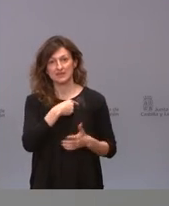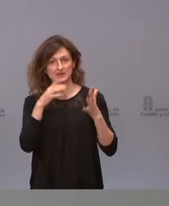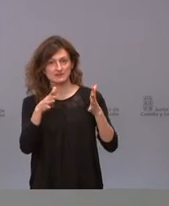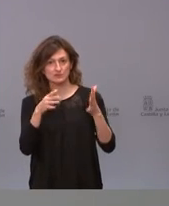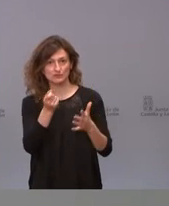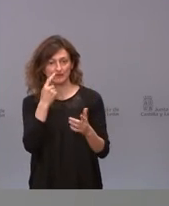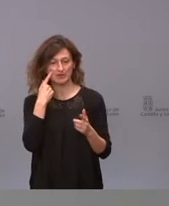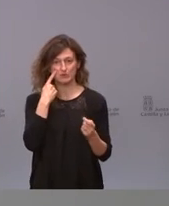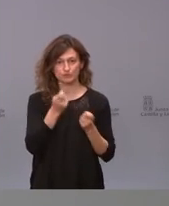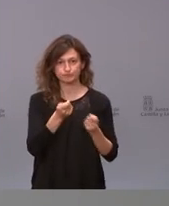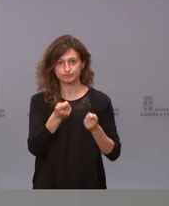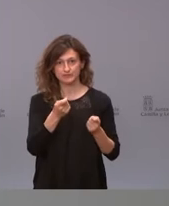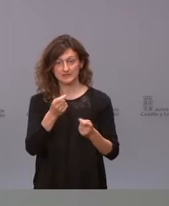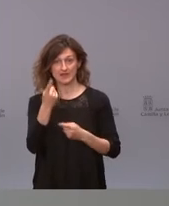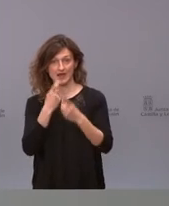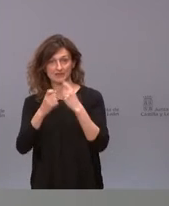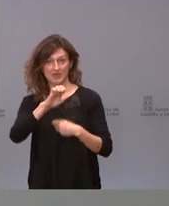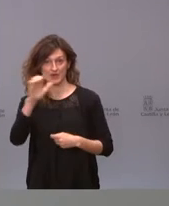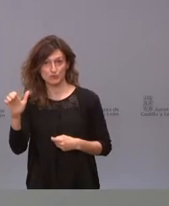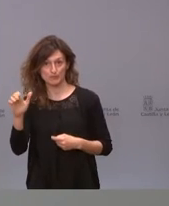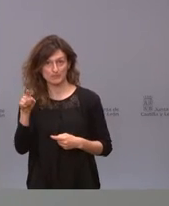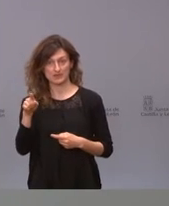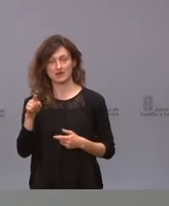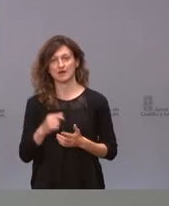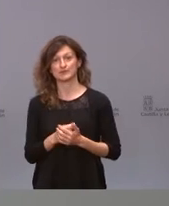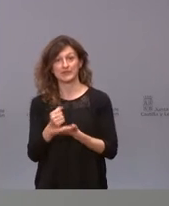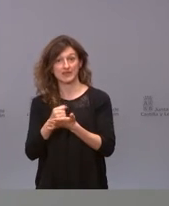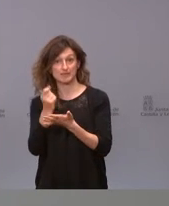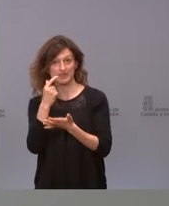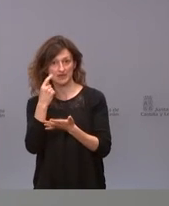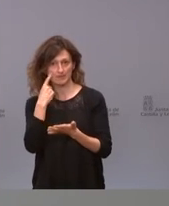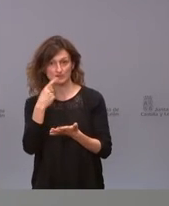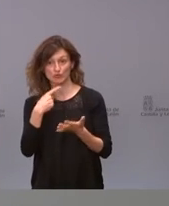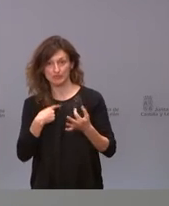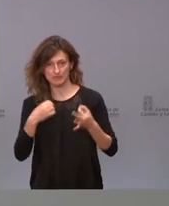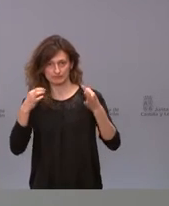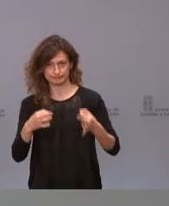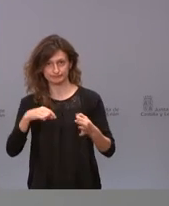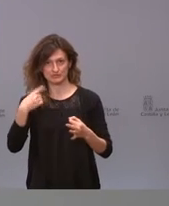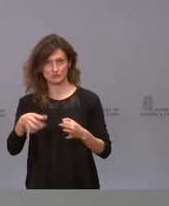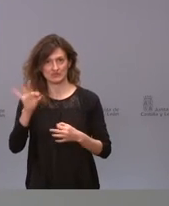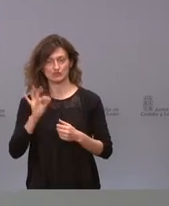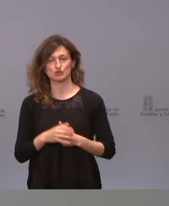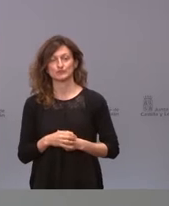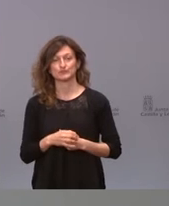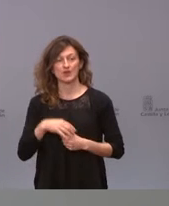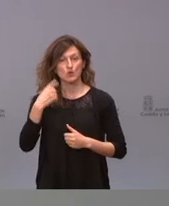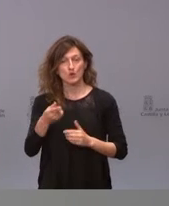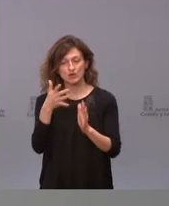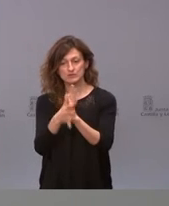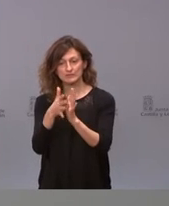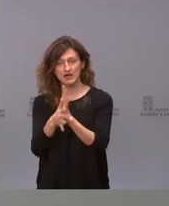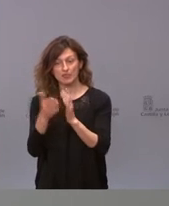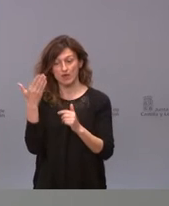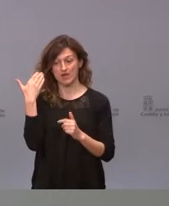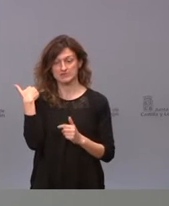Farmacovigilancia de la Agencia Europea del Medicamento. Antes de seguir, que luego seguiré comentando el